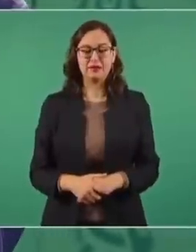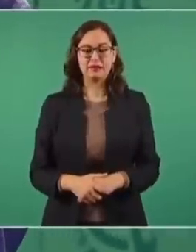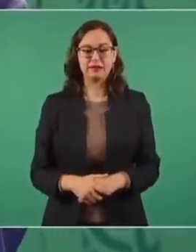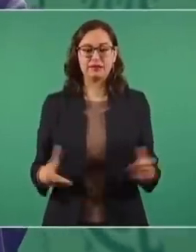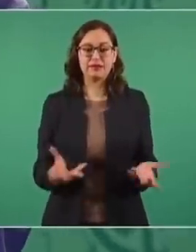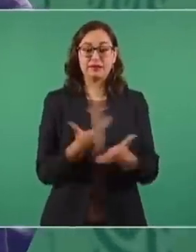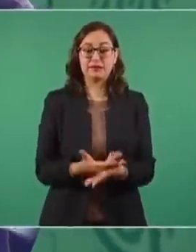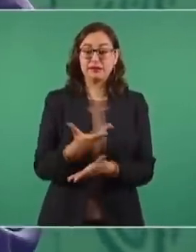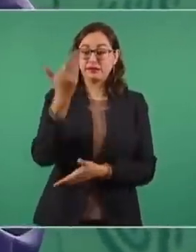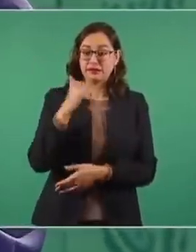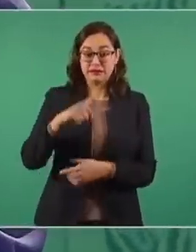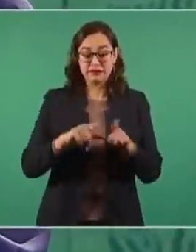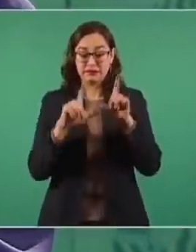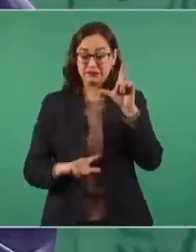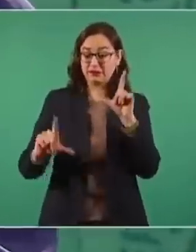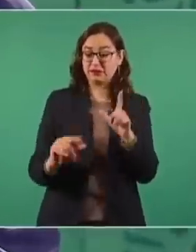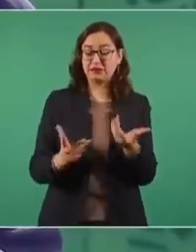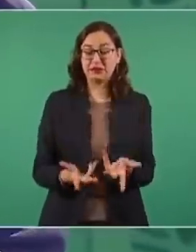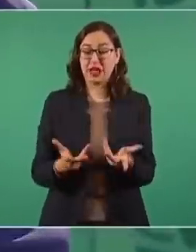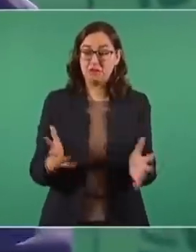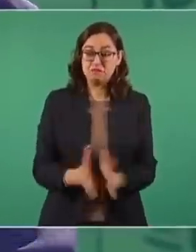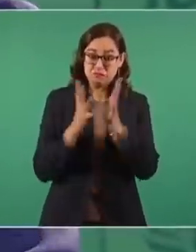Con menos democracia en el mundo.